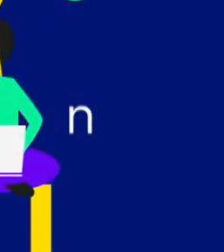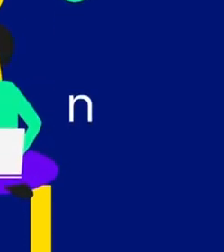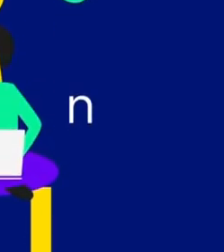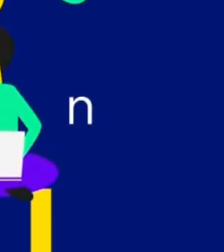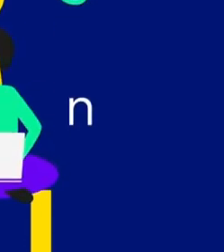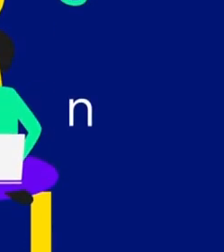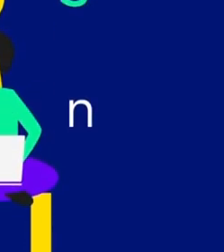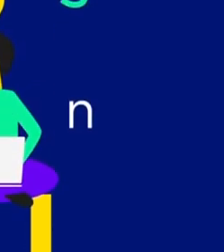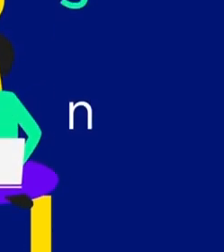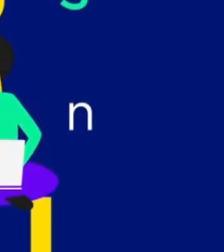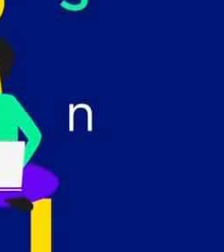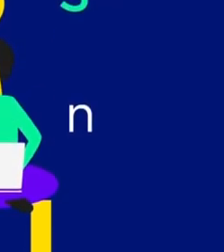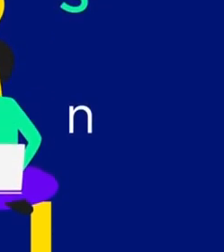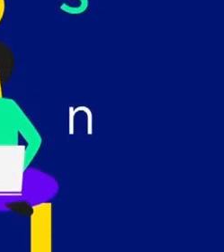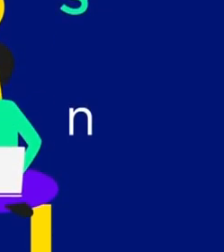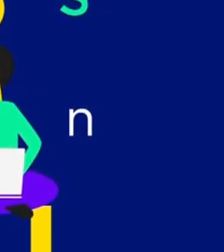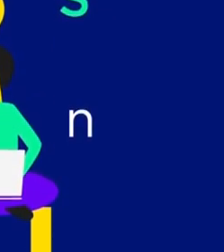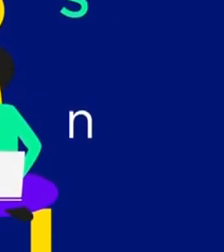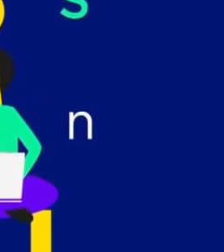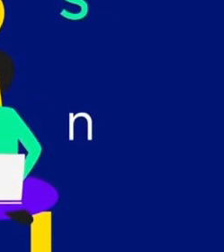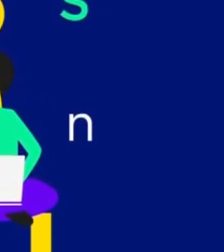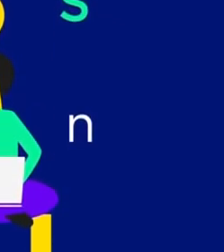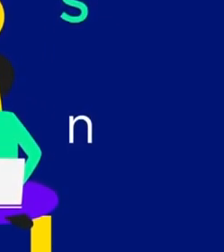We'll be right back.